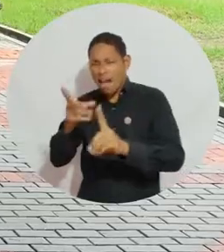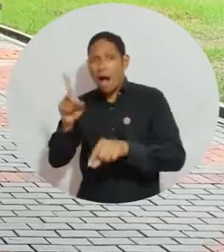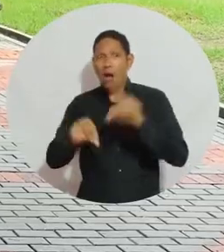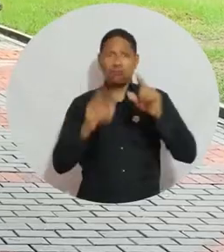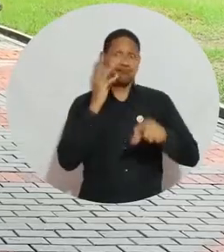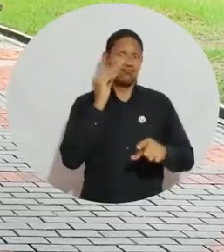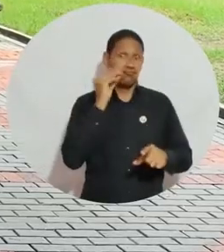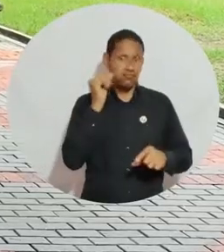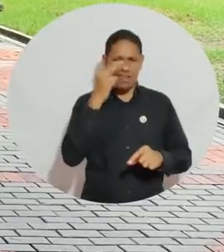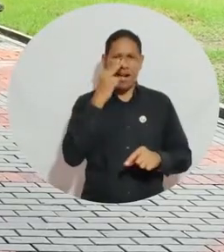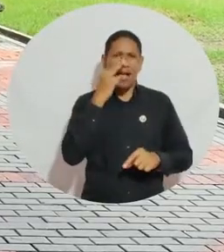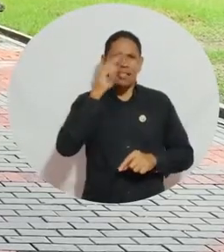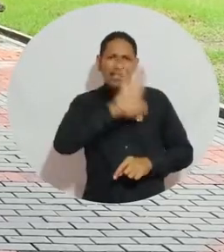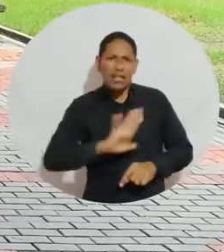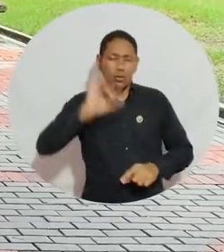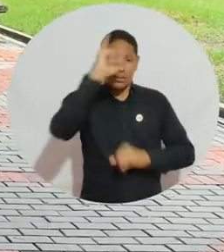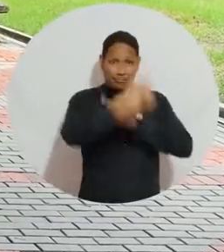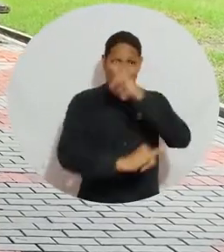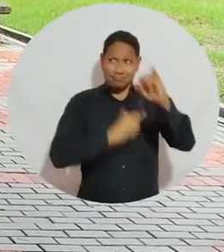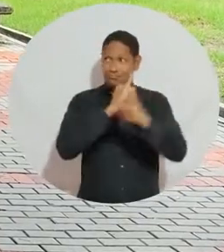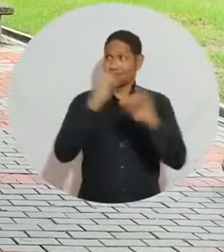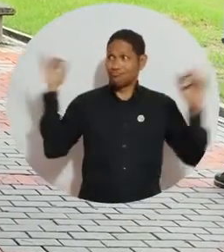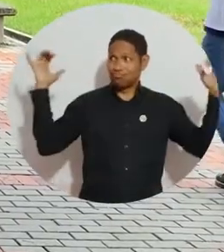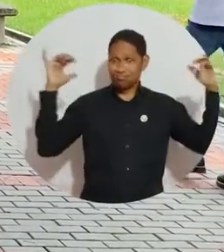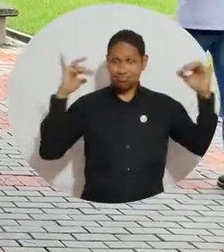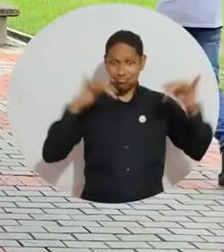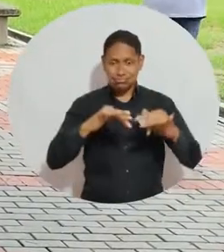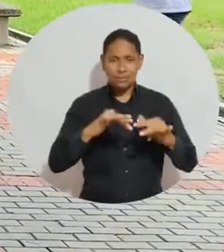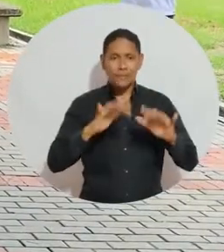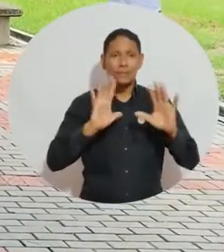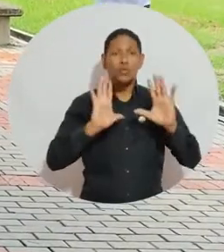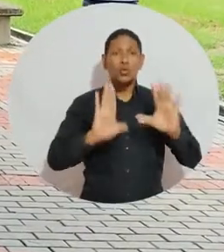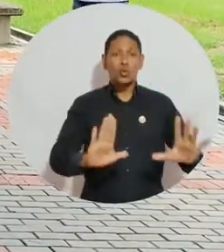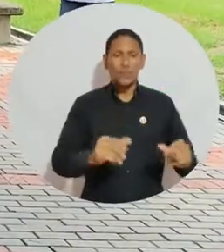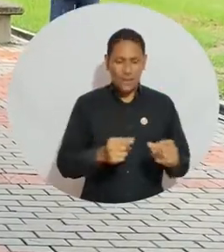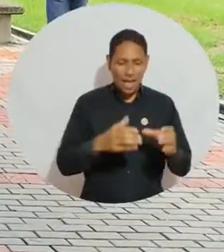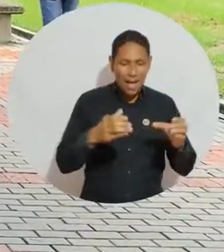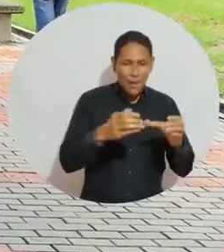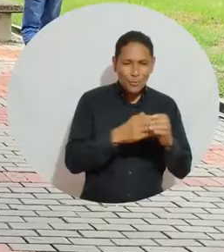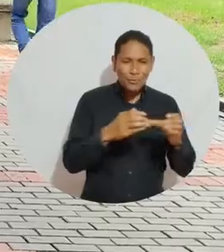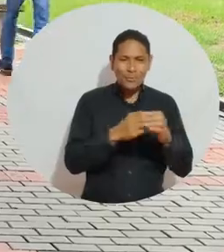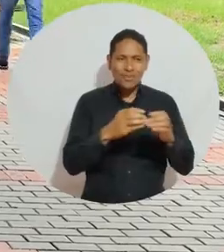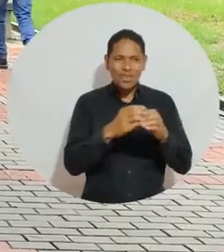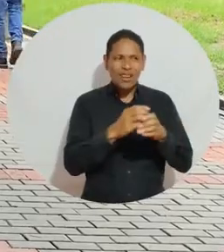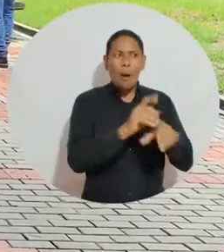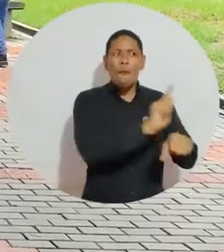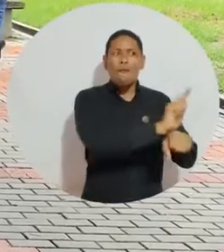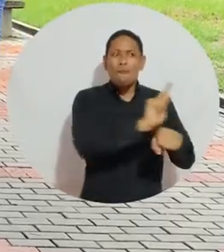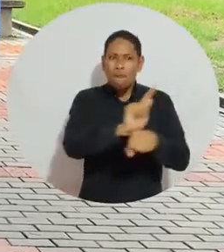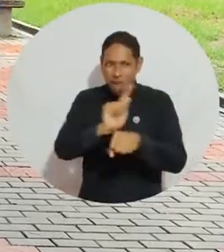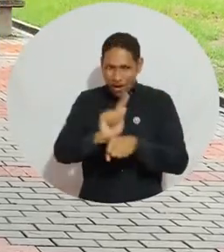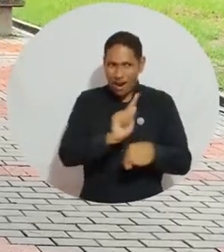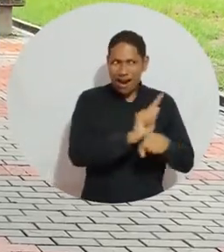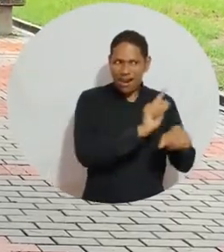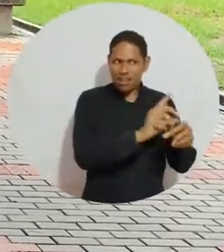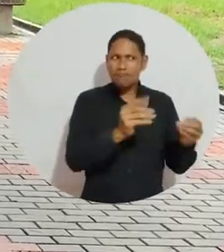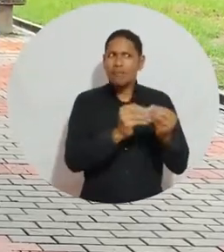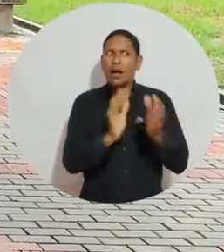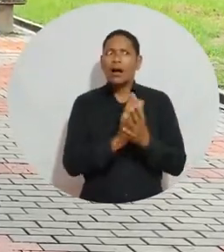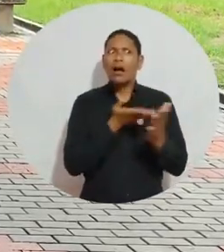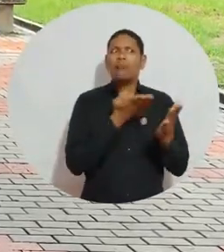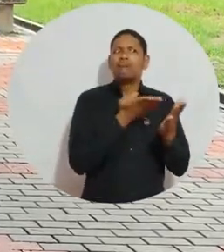nacionales e internacionales se realizó el encuentro académico con el apoyo de la Asociación Colombiana de Facultades, Programas y